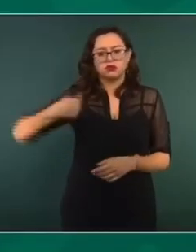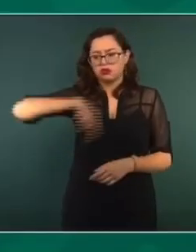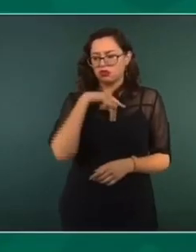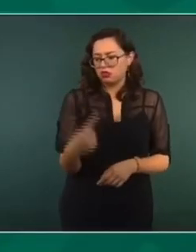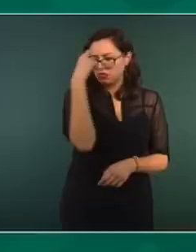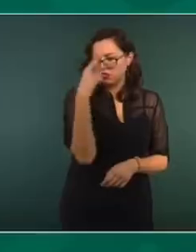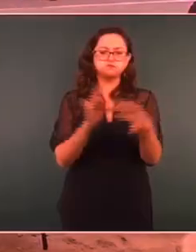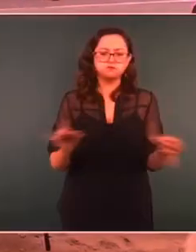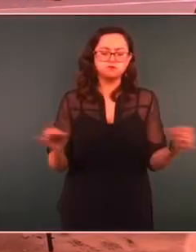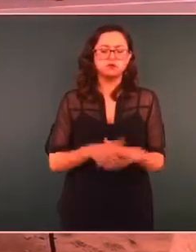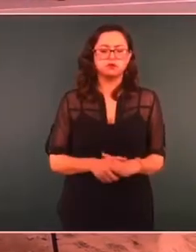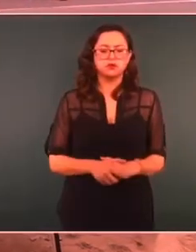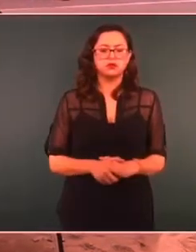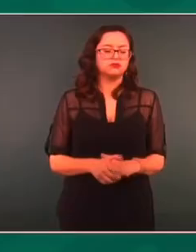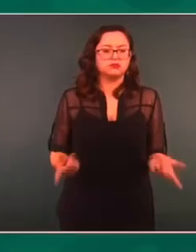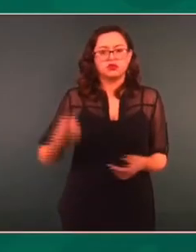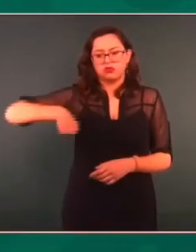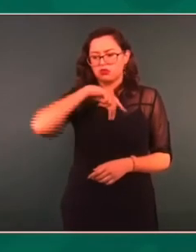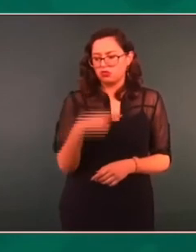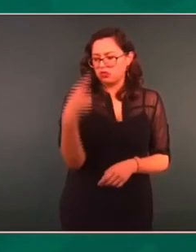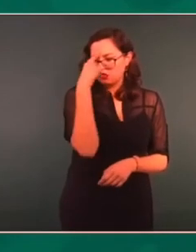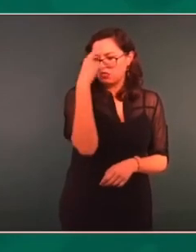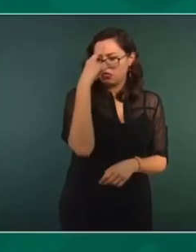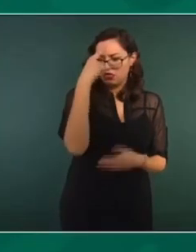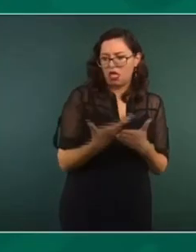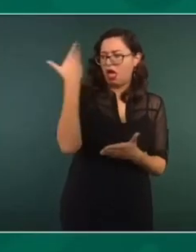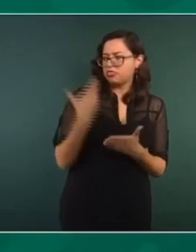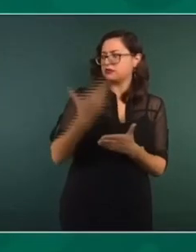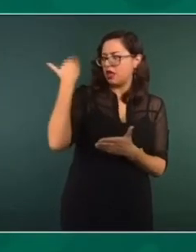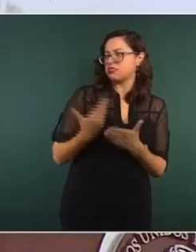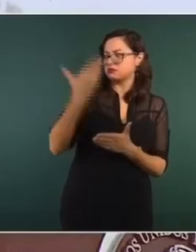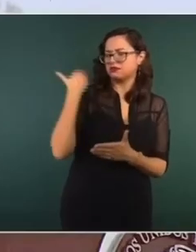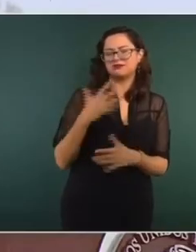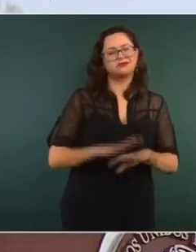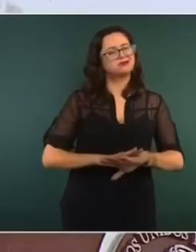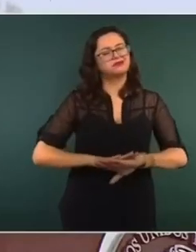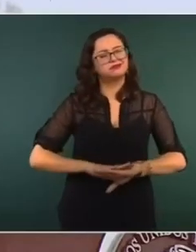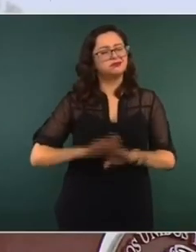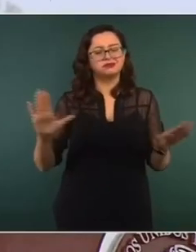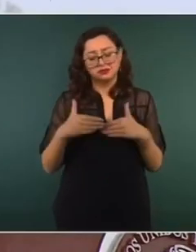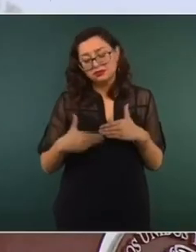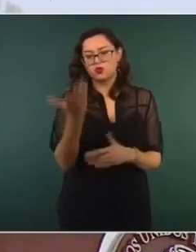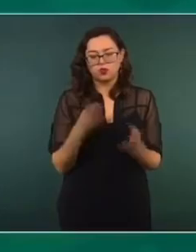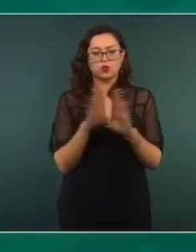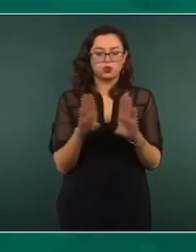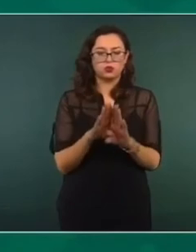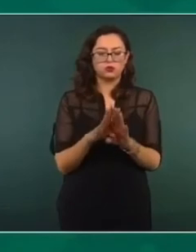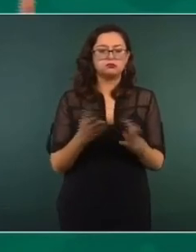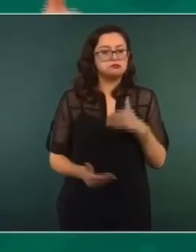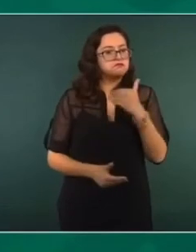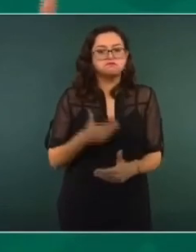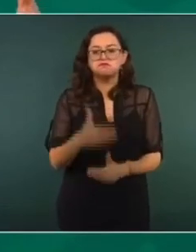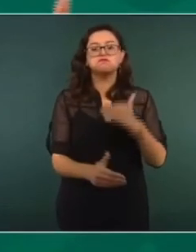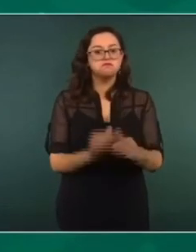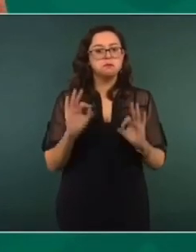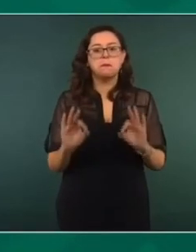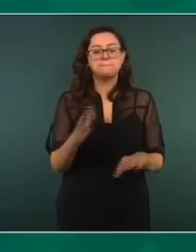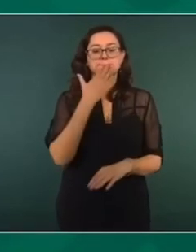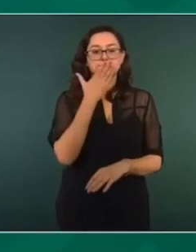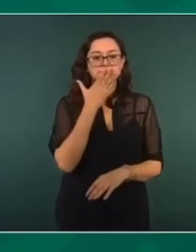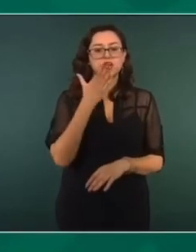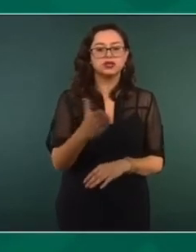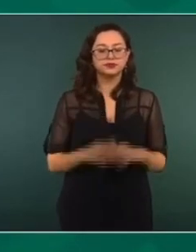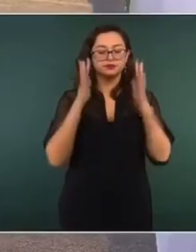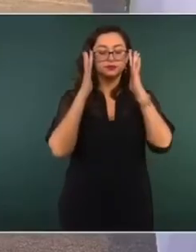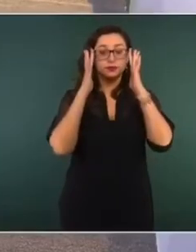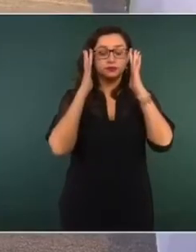en el pasado. Anclados en el pasado. Hay que pensar en el porvenir. Y vamos bien. A mí